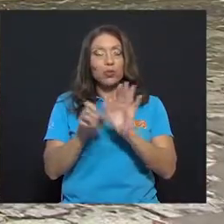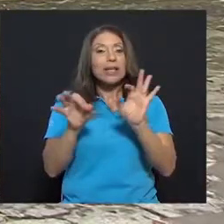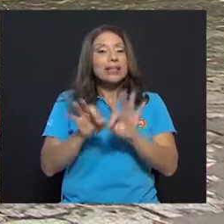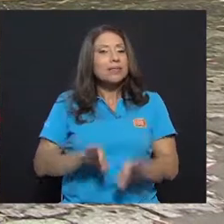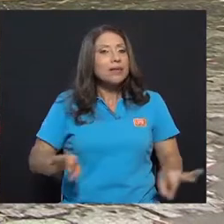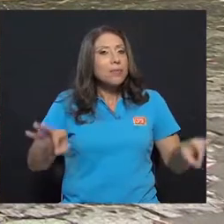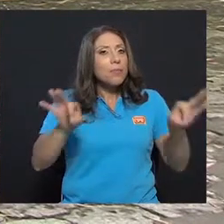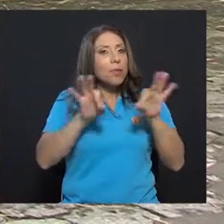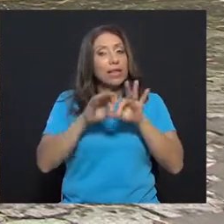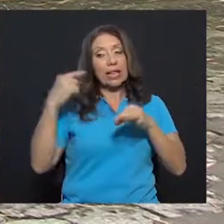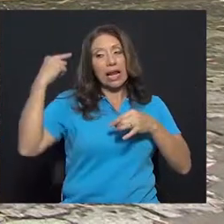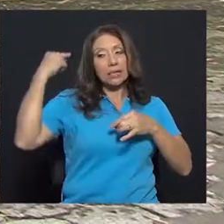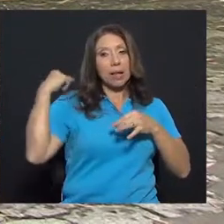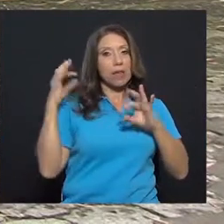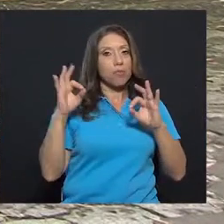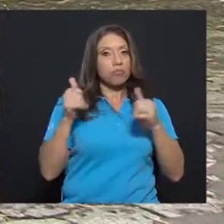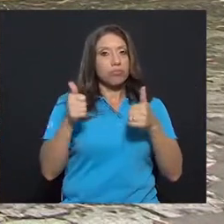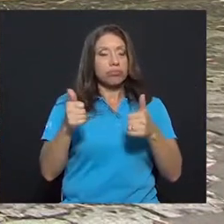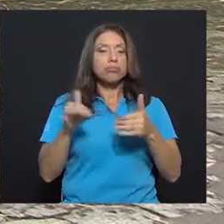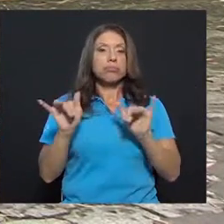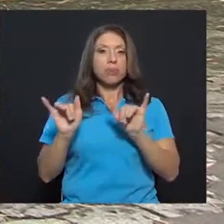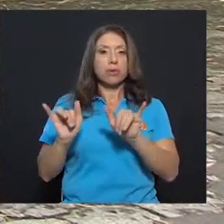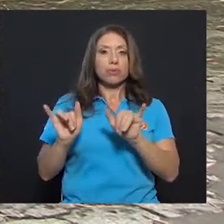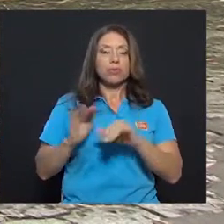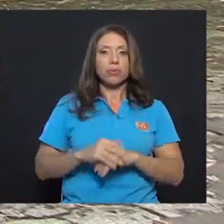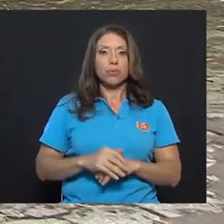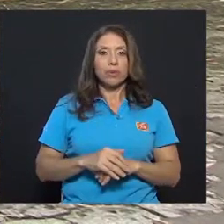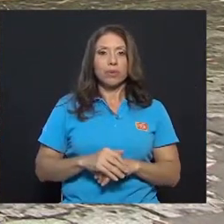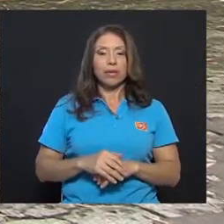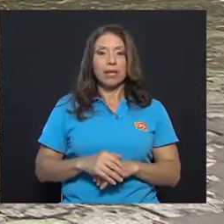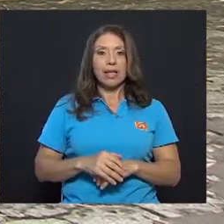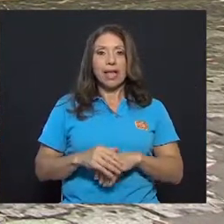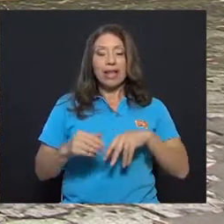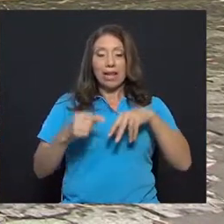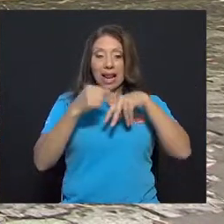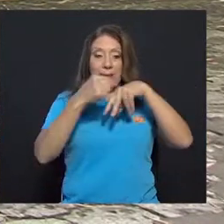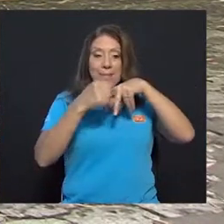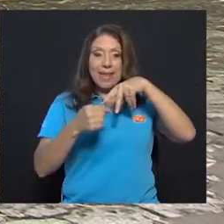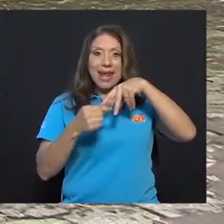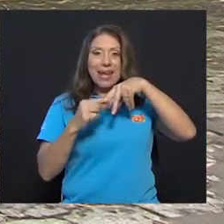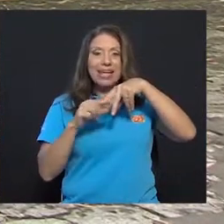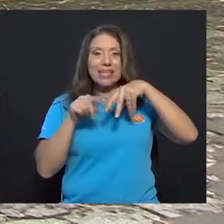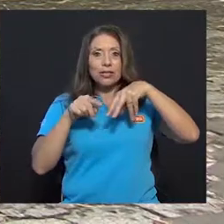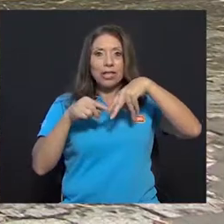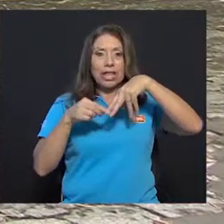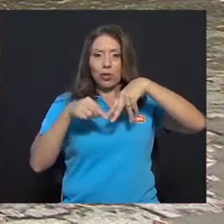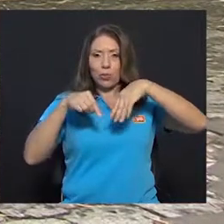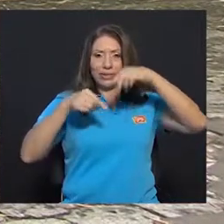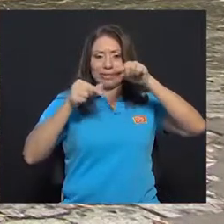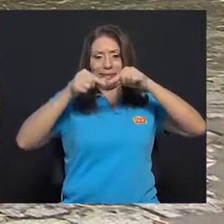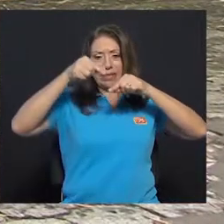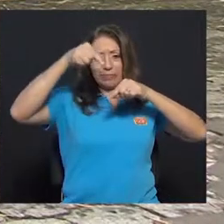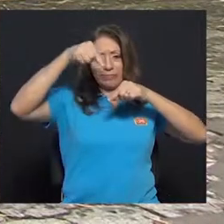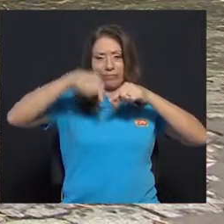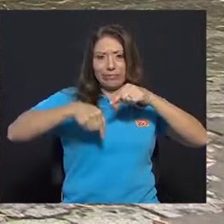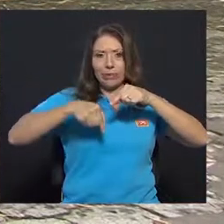Es importante una buena posición en la espalda y sostenemos. La pierna que está sosteniendo está semi-flexionada.